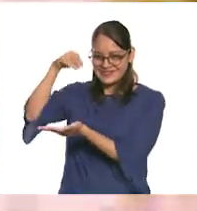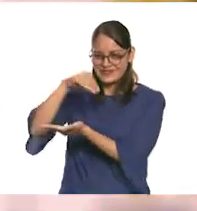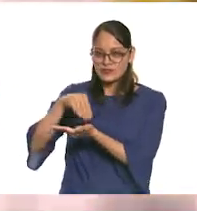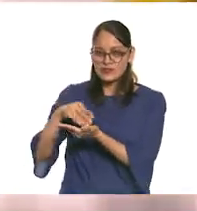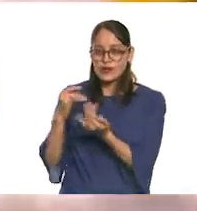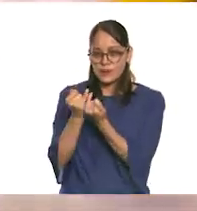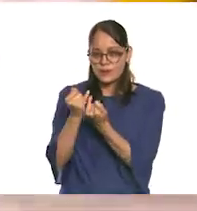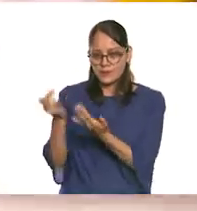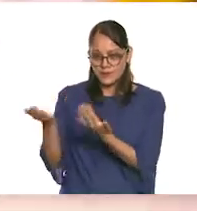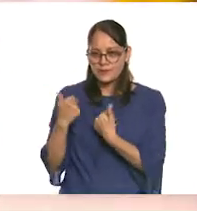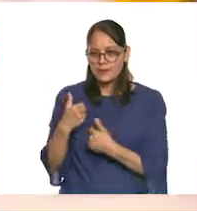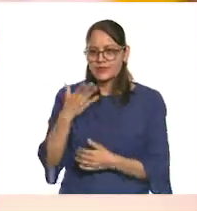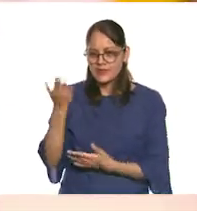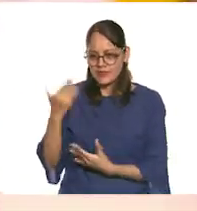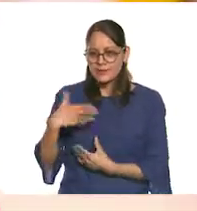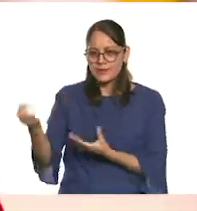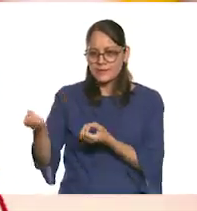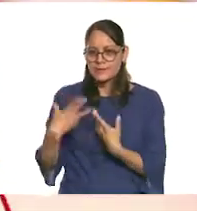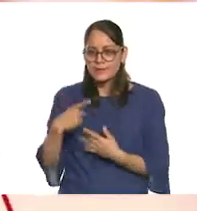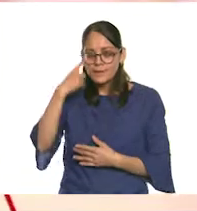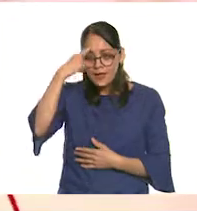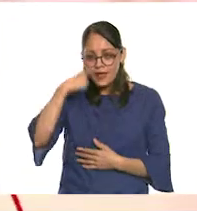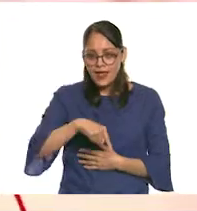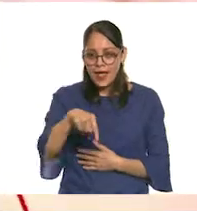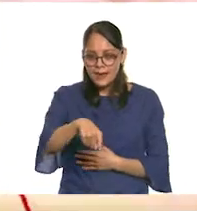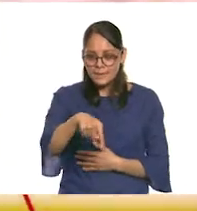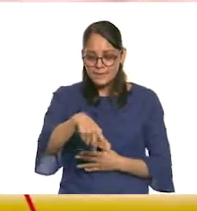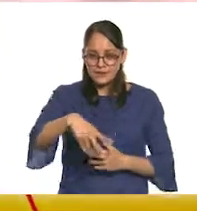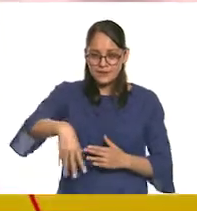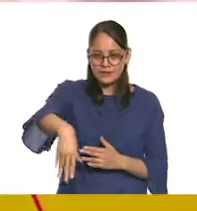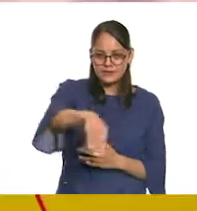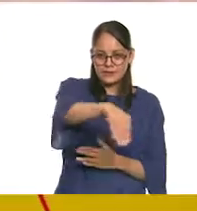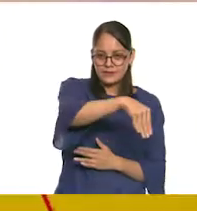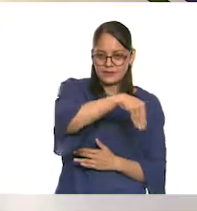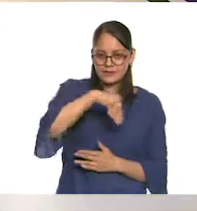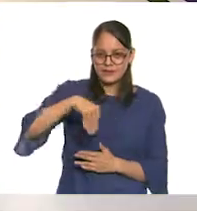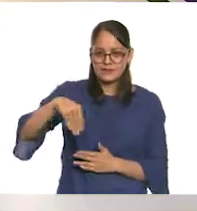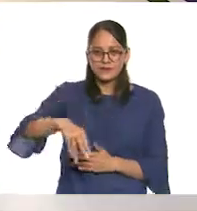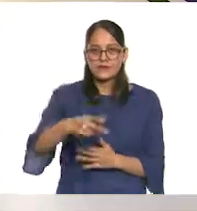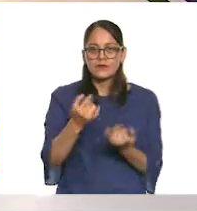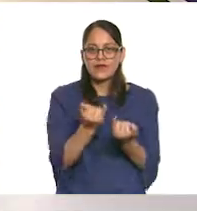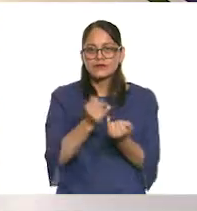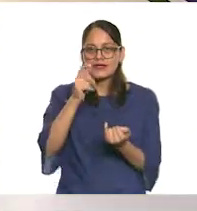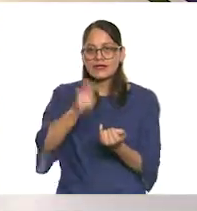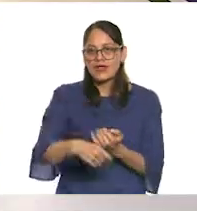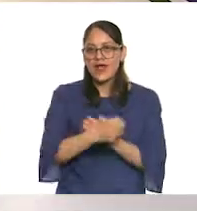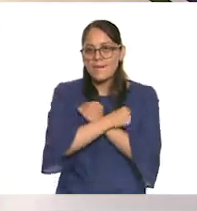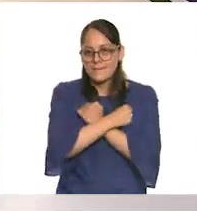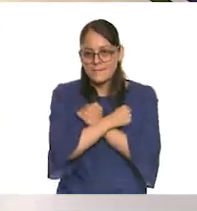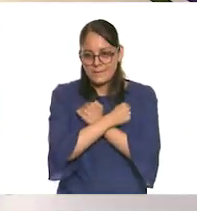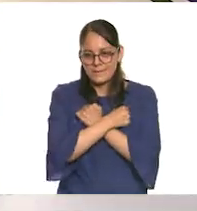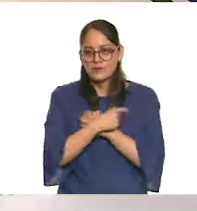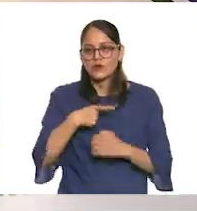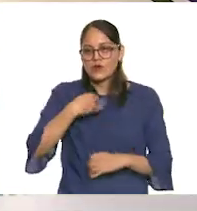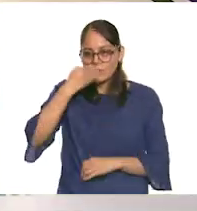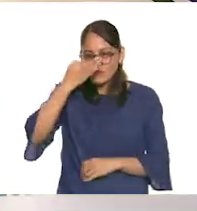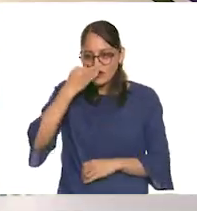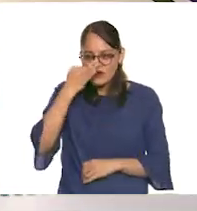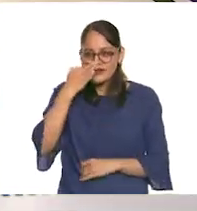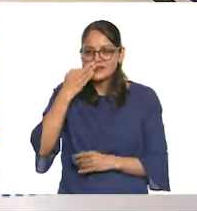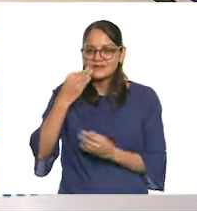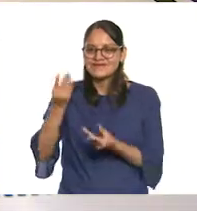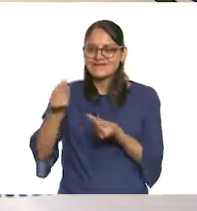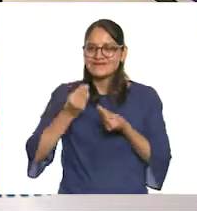Y vamos a colocarlos aquí en la base. Que sean la base que simbolicen estos abrazos, las flores que nos dan